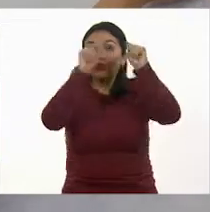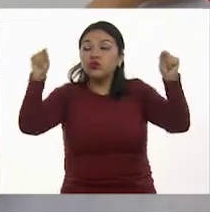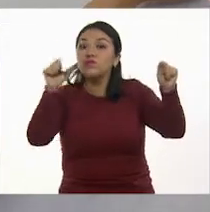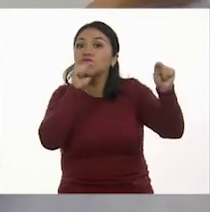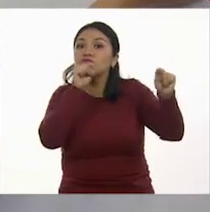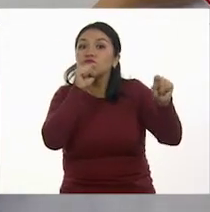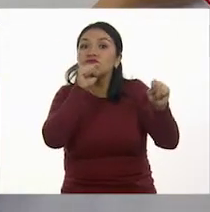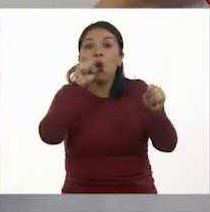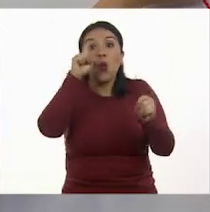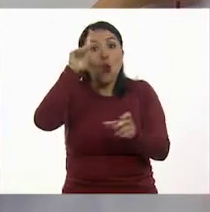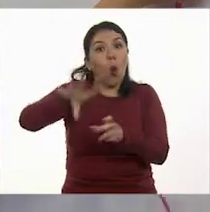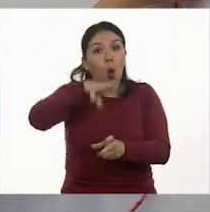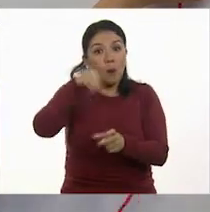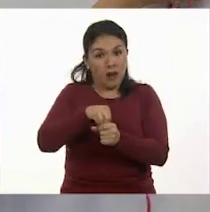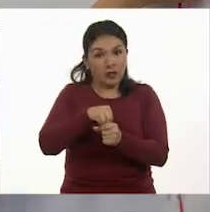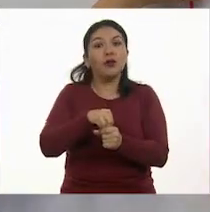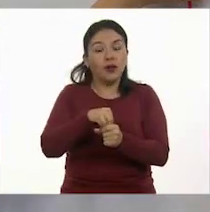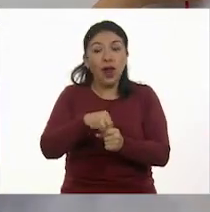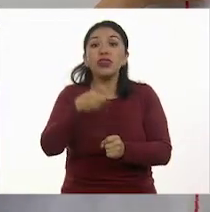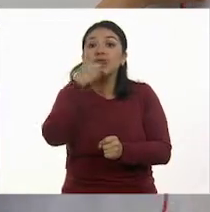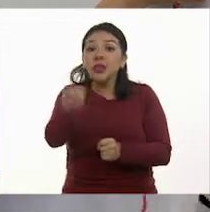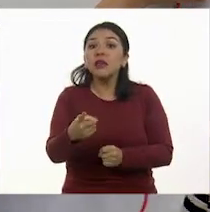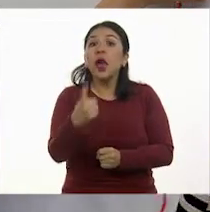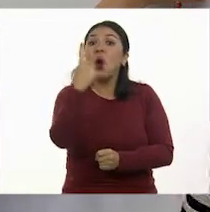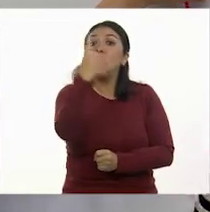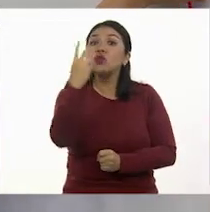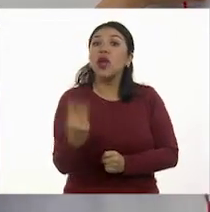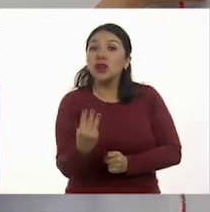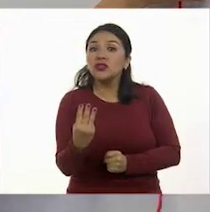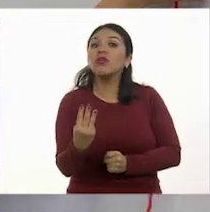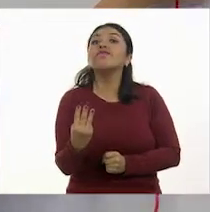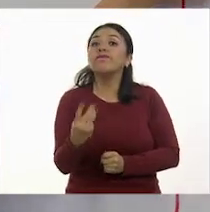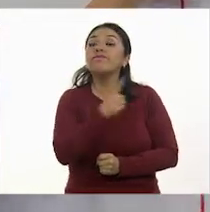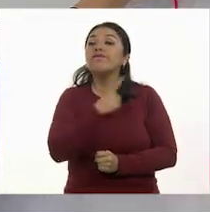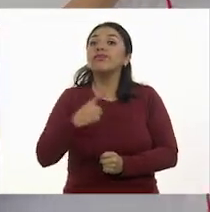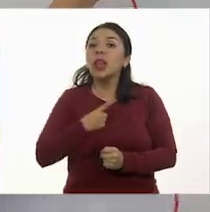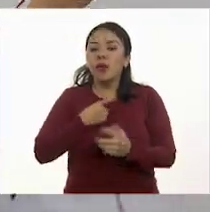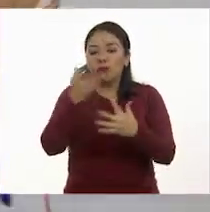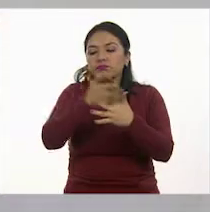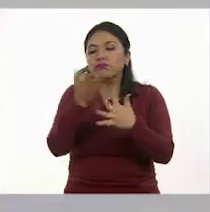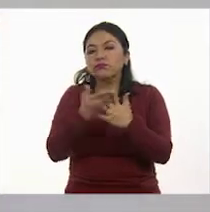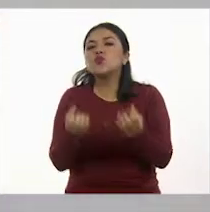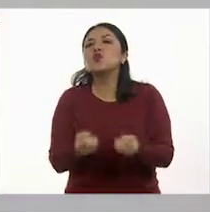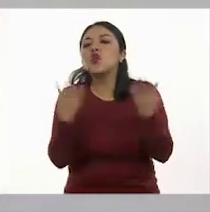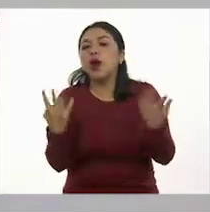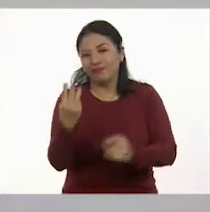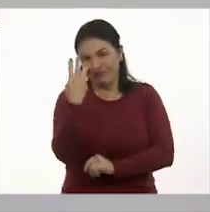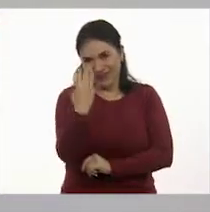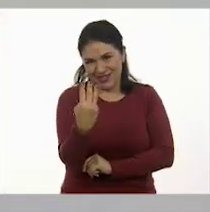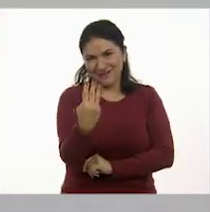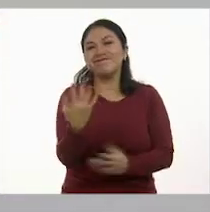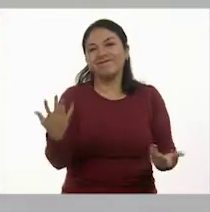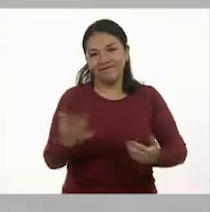Y si nos dice un tercio, ¿en cuántas partes tendríamos que dividir nuestra recta? En tres. Muy bien. Vamos a hacerle el